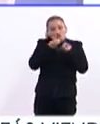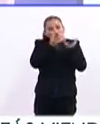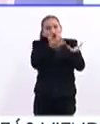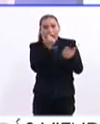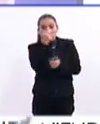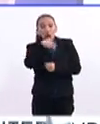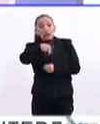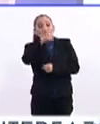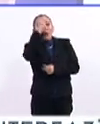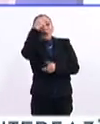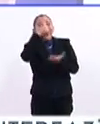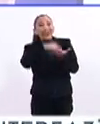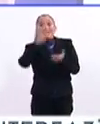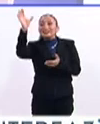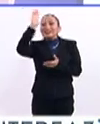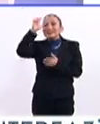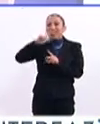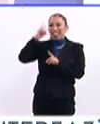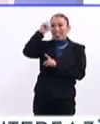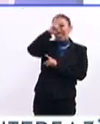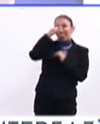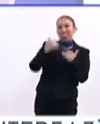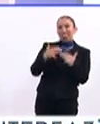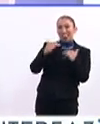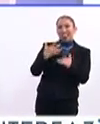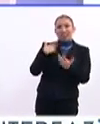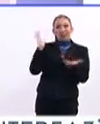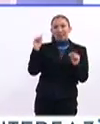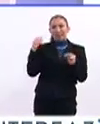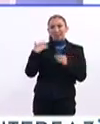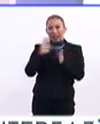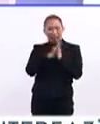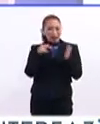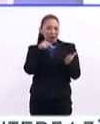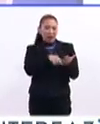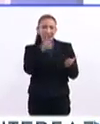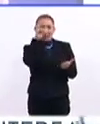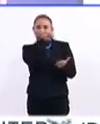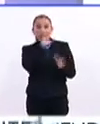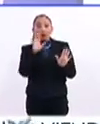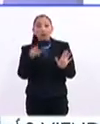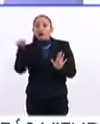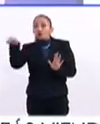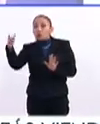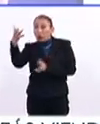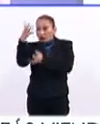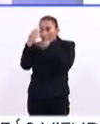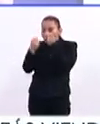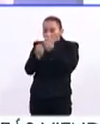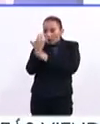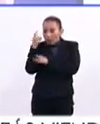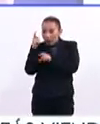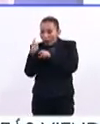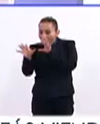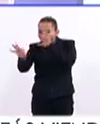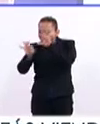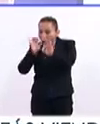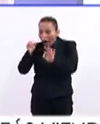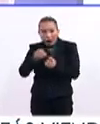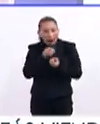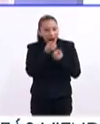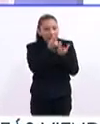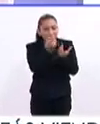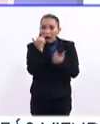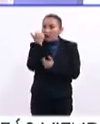alumnos, porque los alumnos creen que las ciencias son difíciles, que todo ya viene en los libros y es complejo. Pero si tú vienes con estos nuevos descubrimientos y los